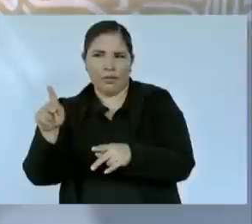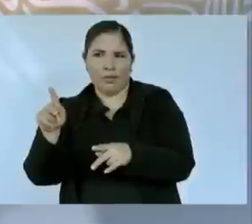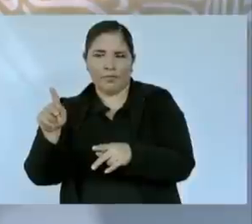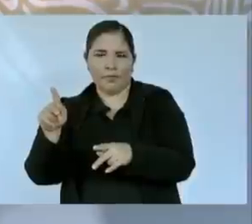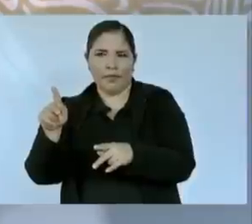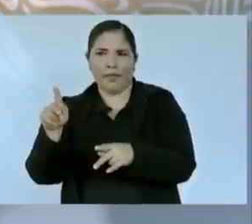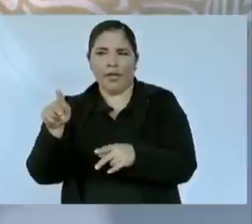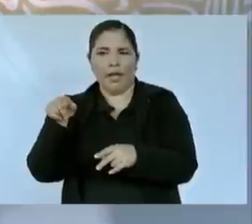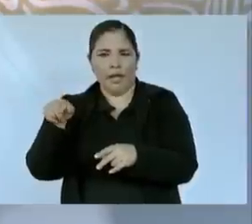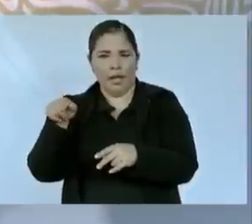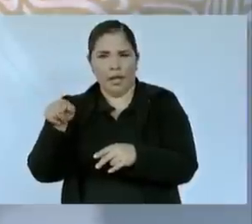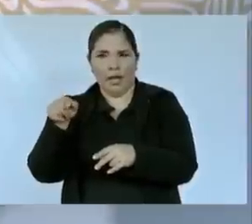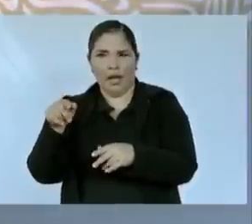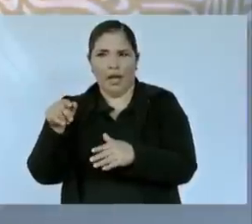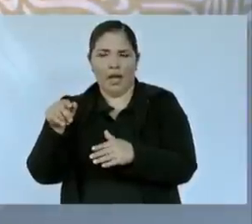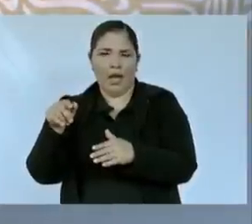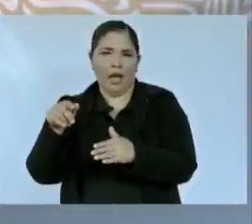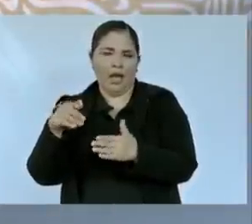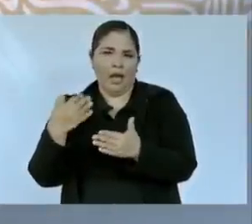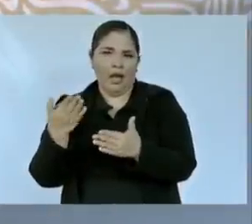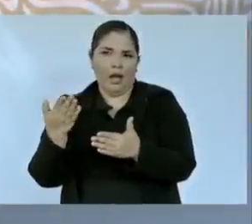el más